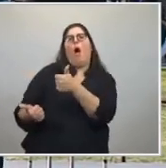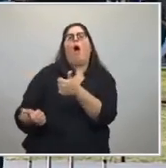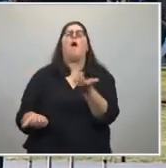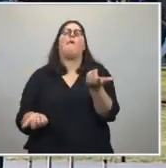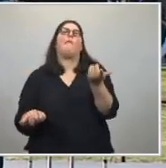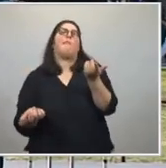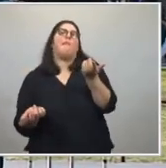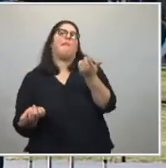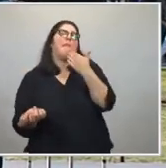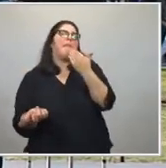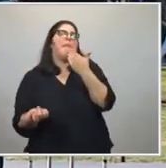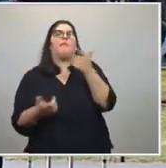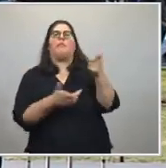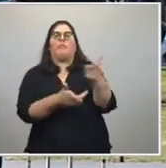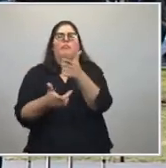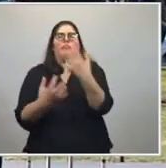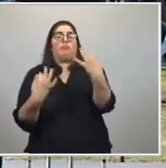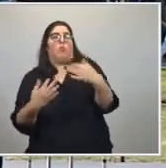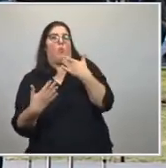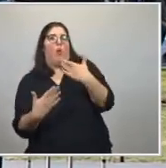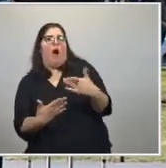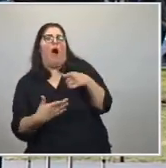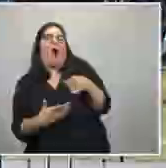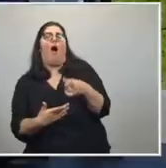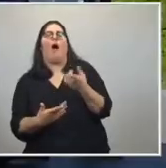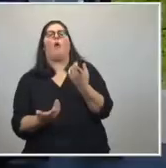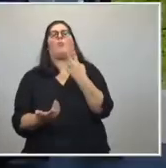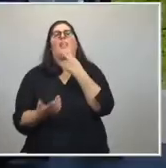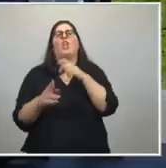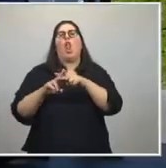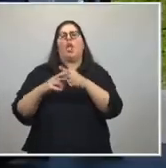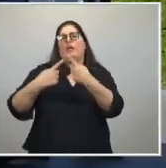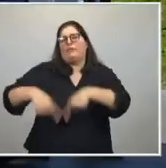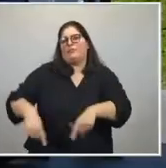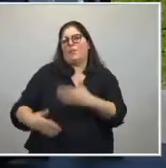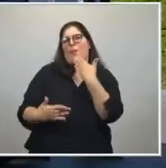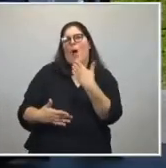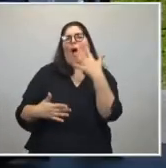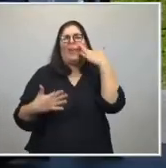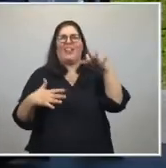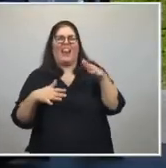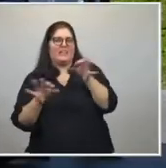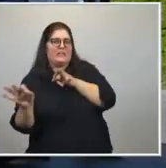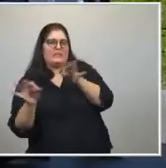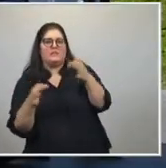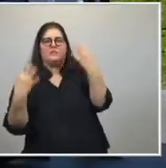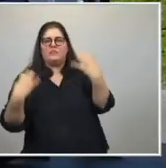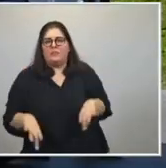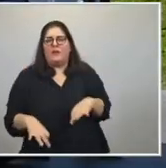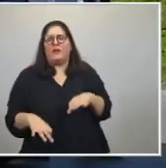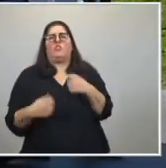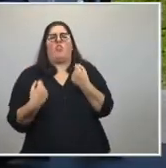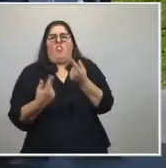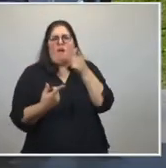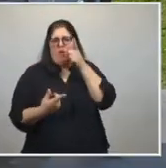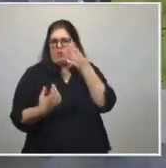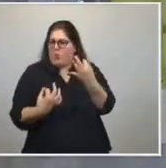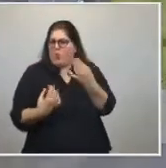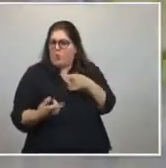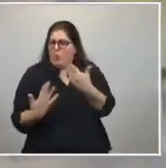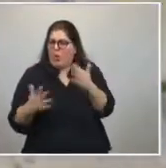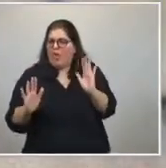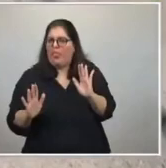tener el mejor armamento y la mejor tecnología de inteligencia para nuestras policías.